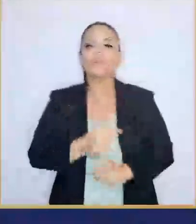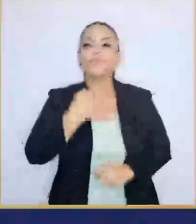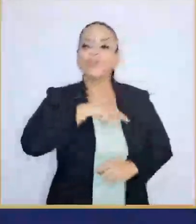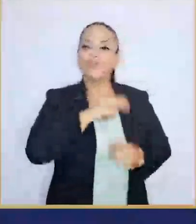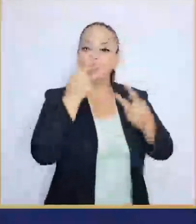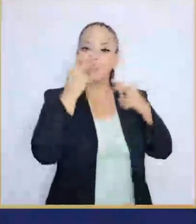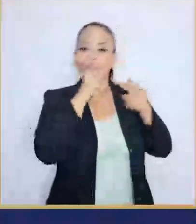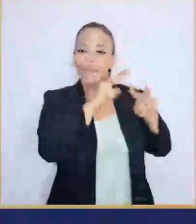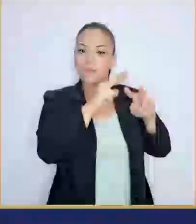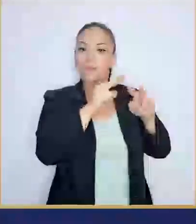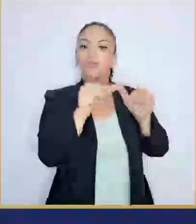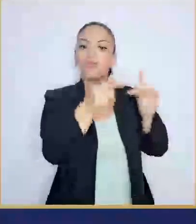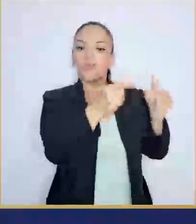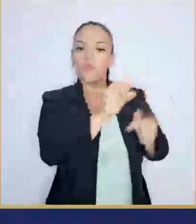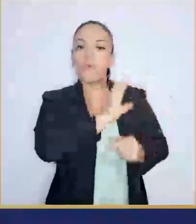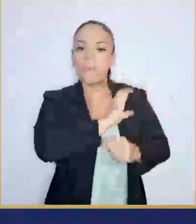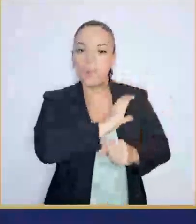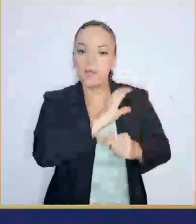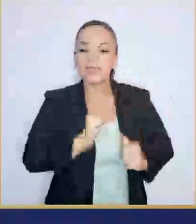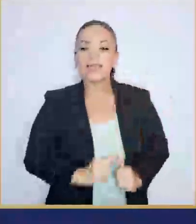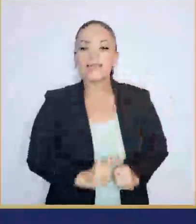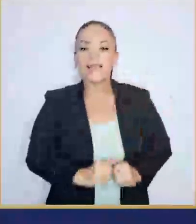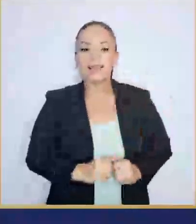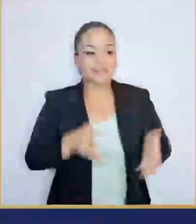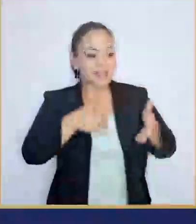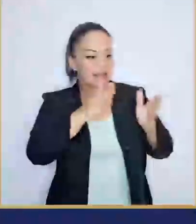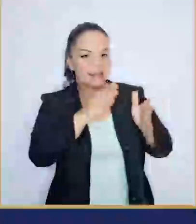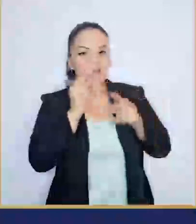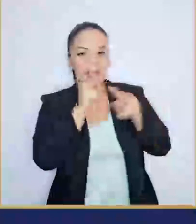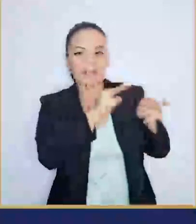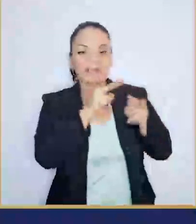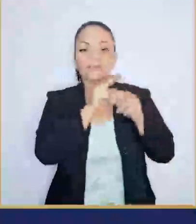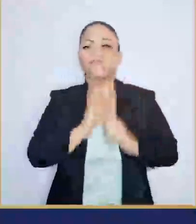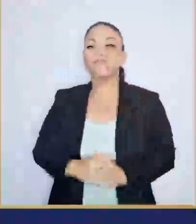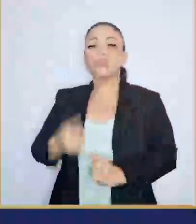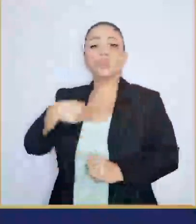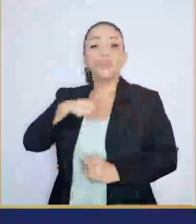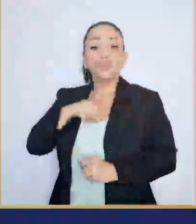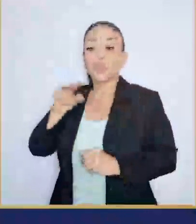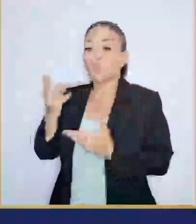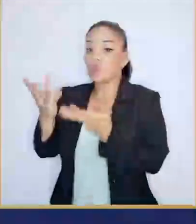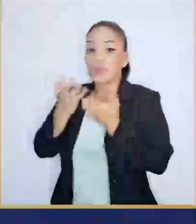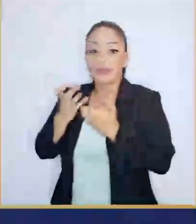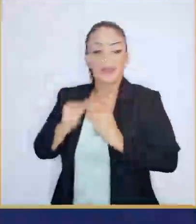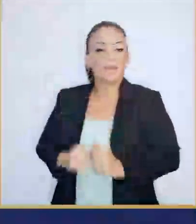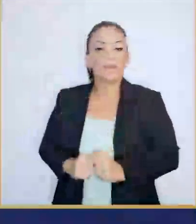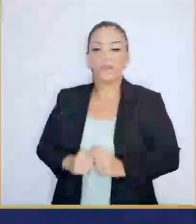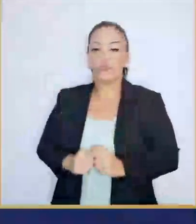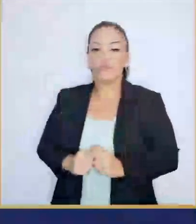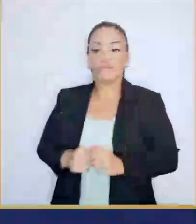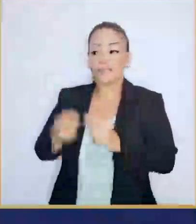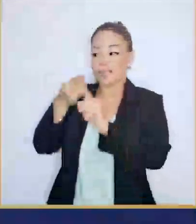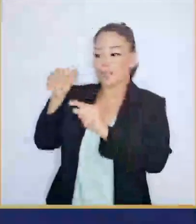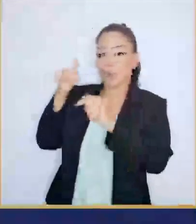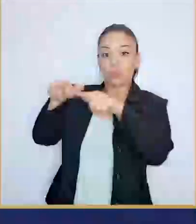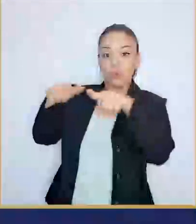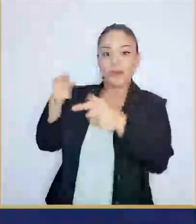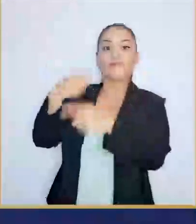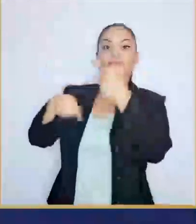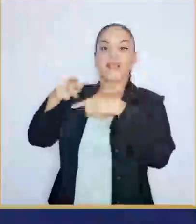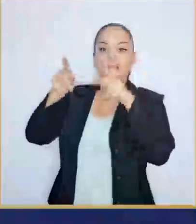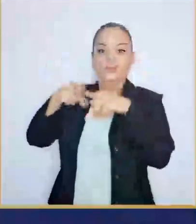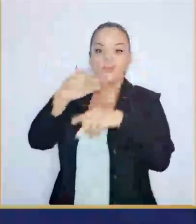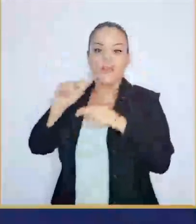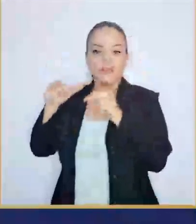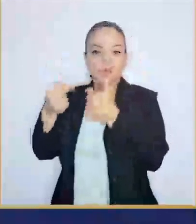aquí en Emparta, en todo el país se necesita la seguridad Vemos a los policías en las calles